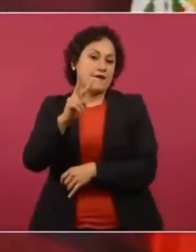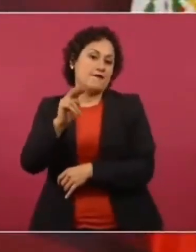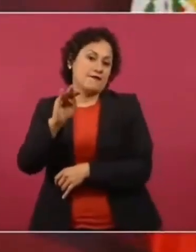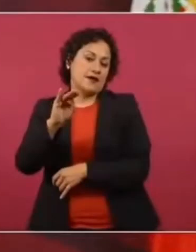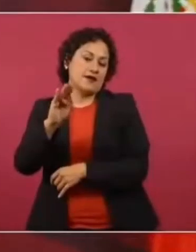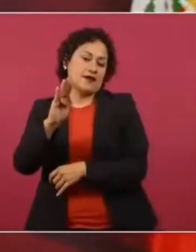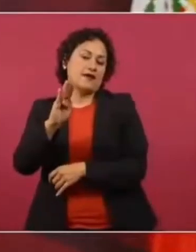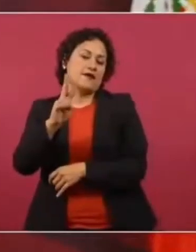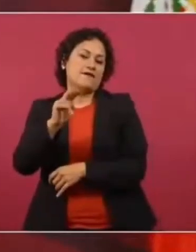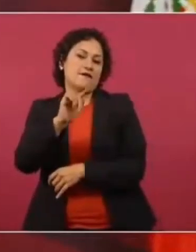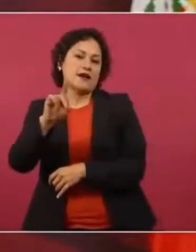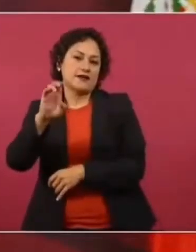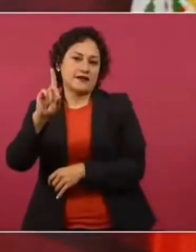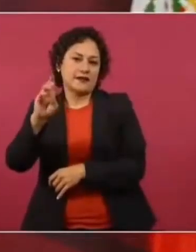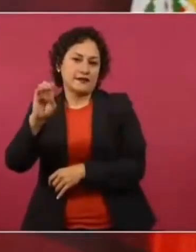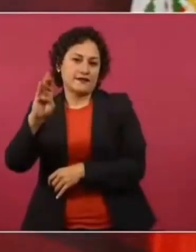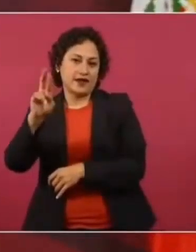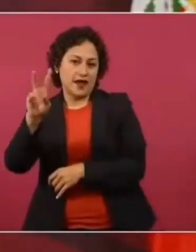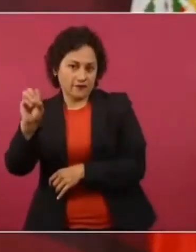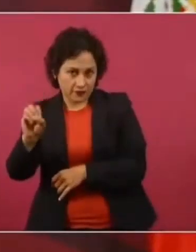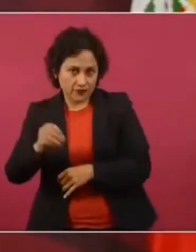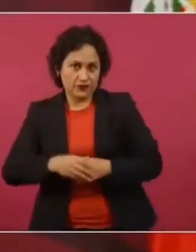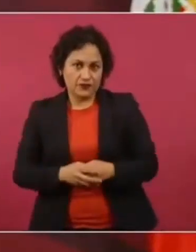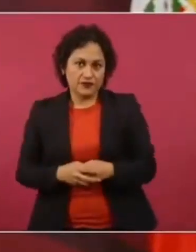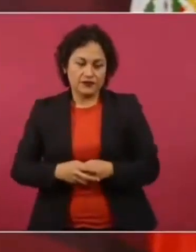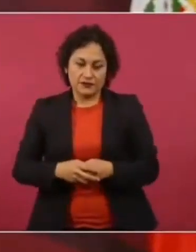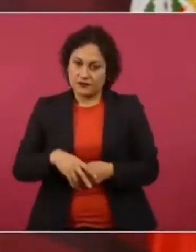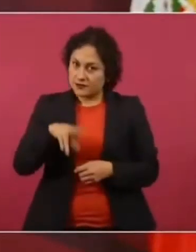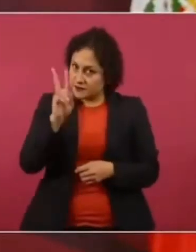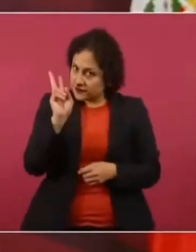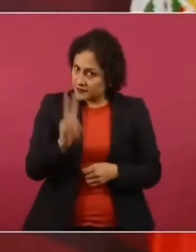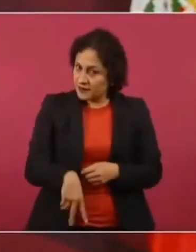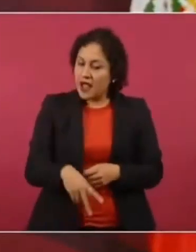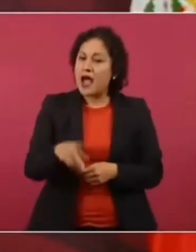y ya el papá estaba tendido